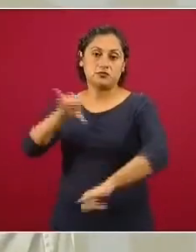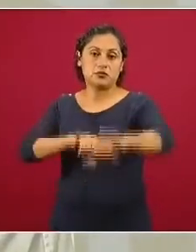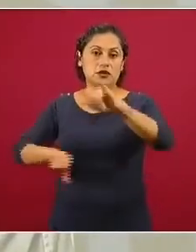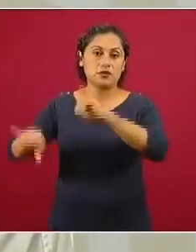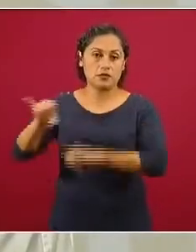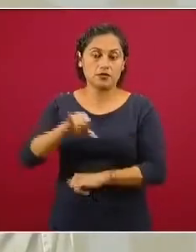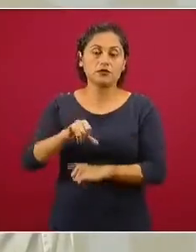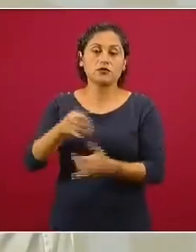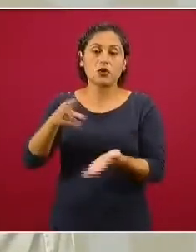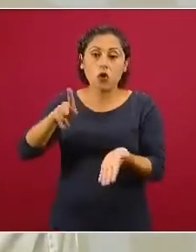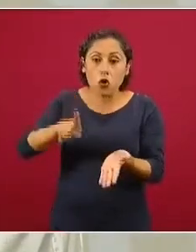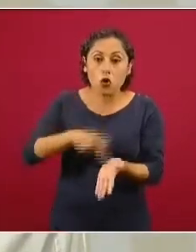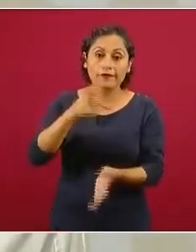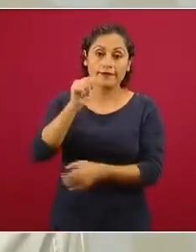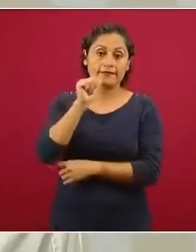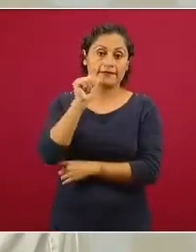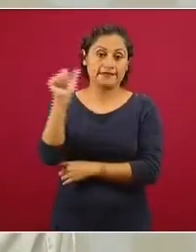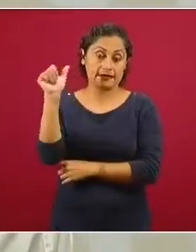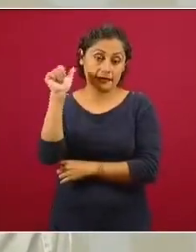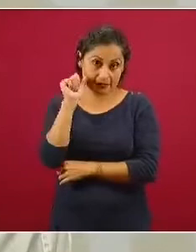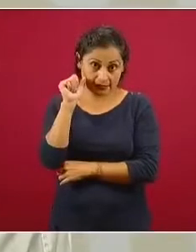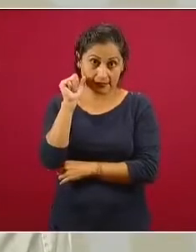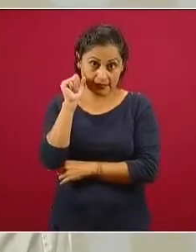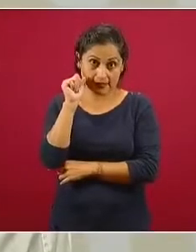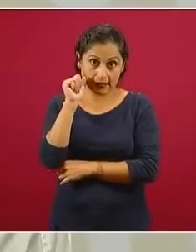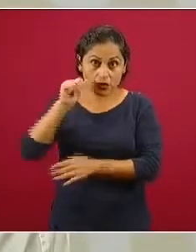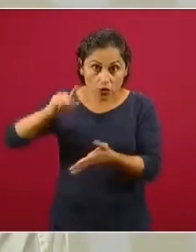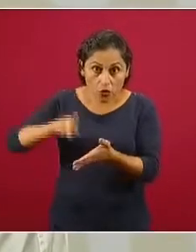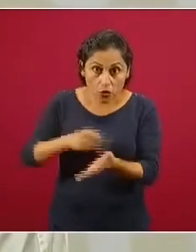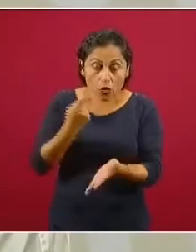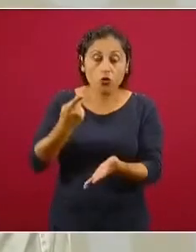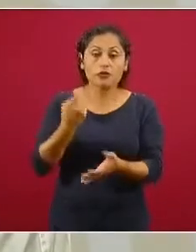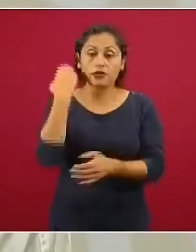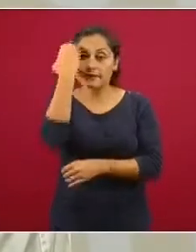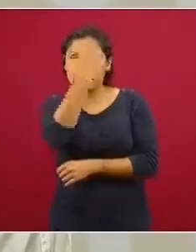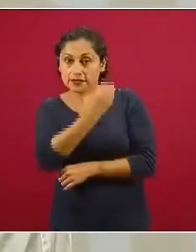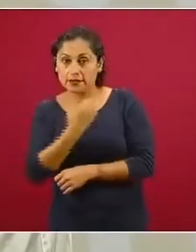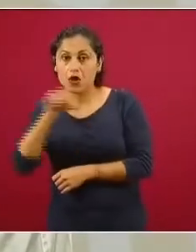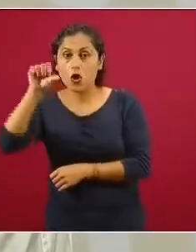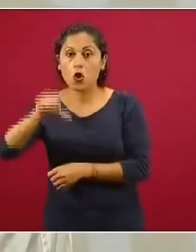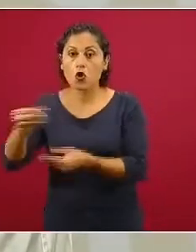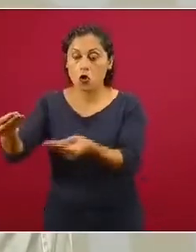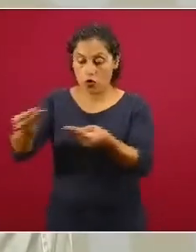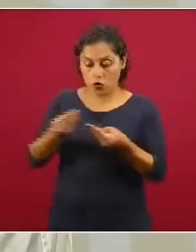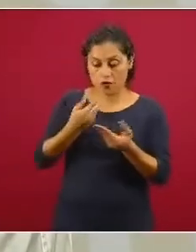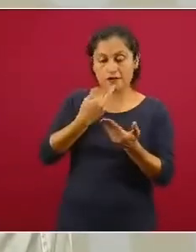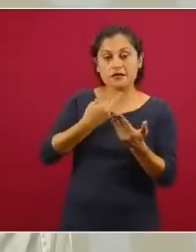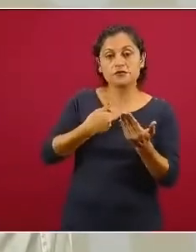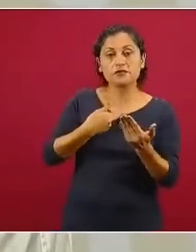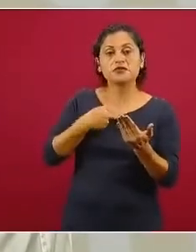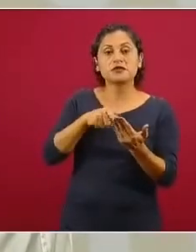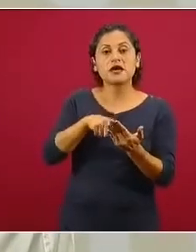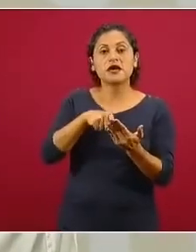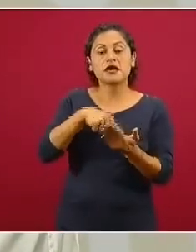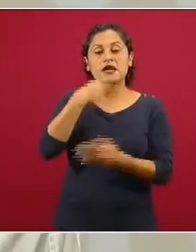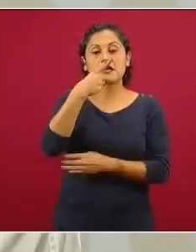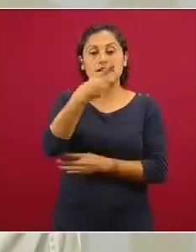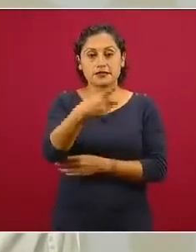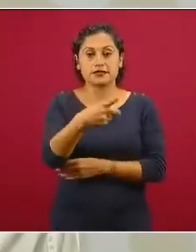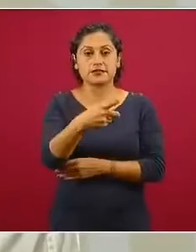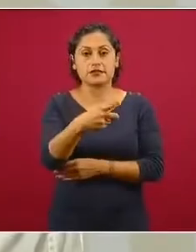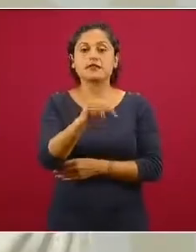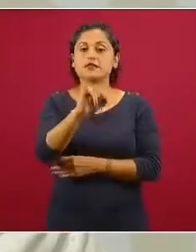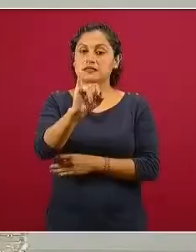corrida. El día de ayer, tuvimos los resultados hoy como confirmados efectivamente